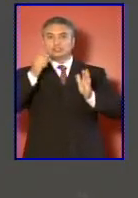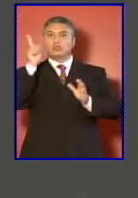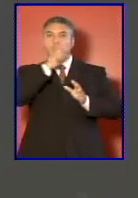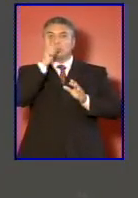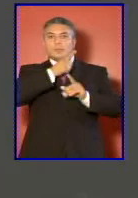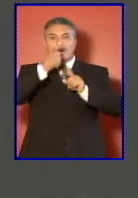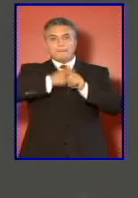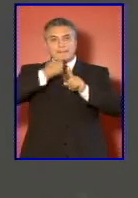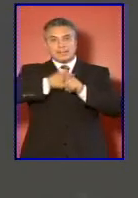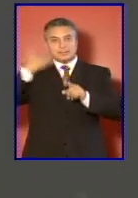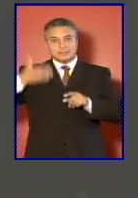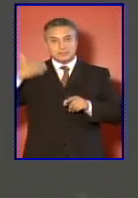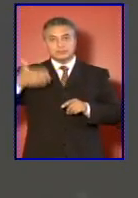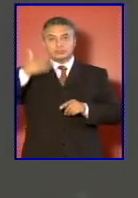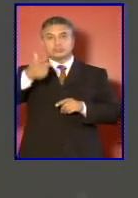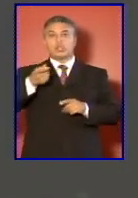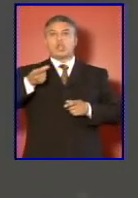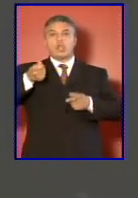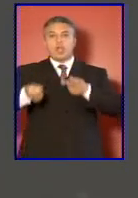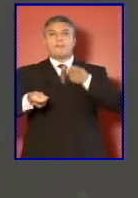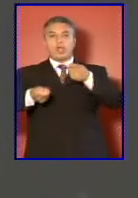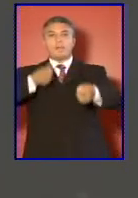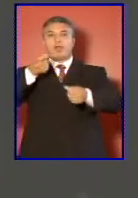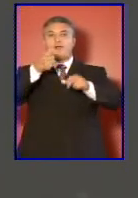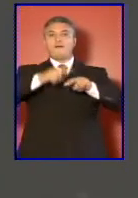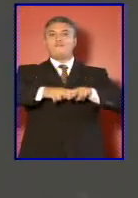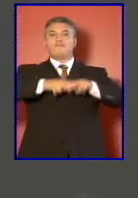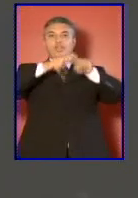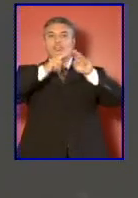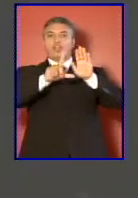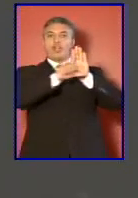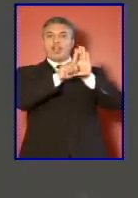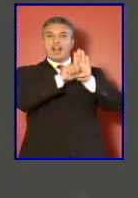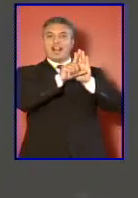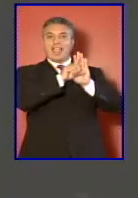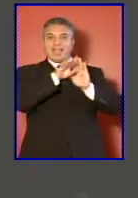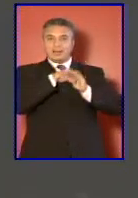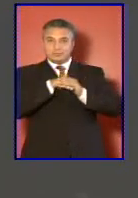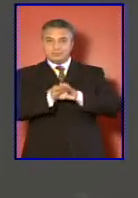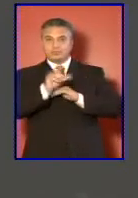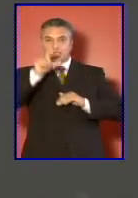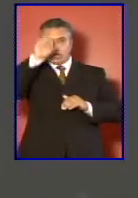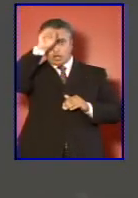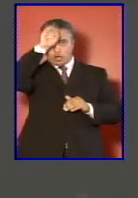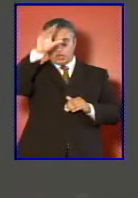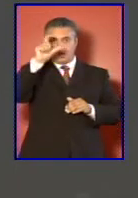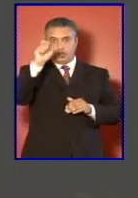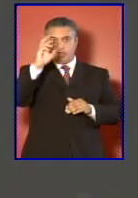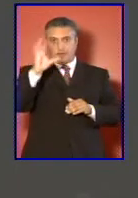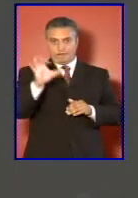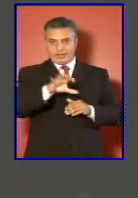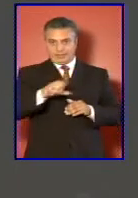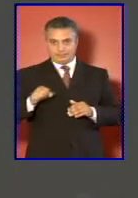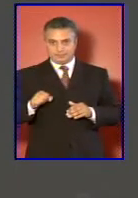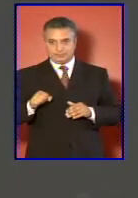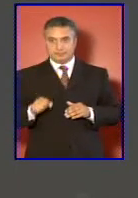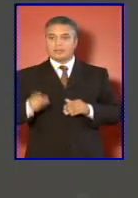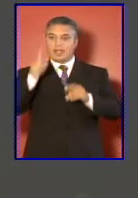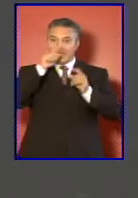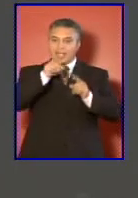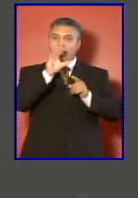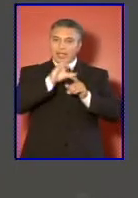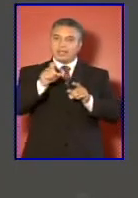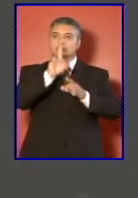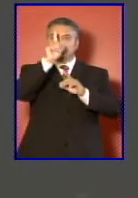meses por compras realizadas con el fondo de la ley reservada del cobre este es o esta